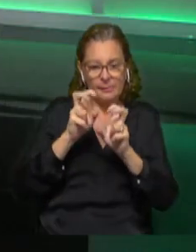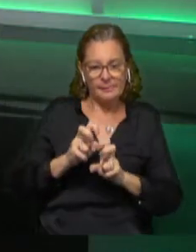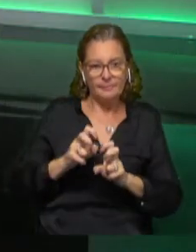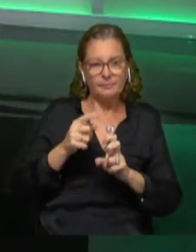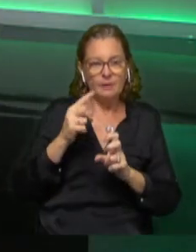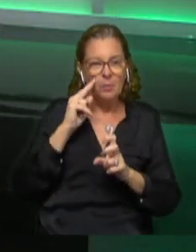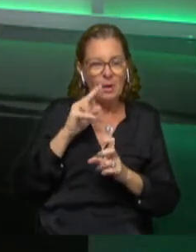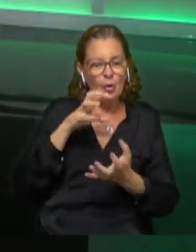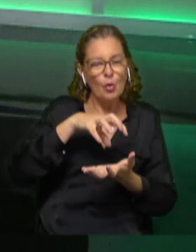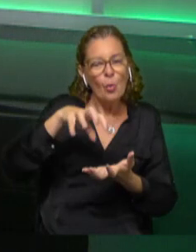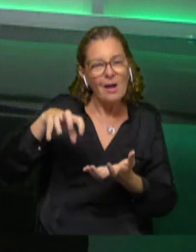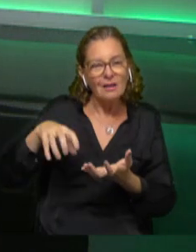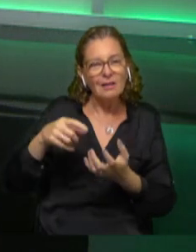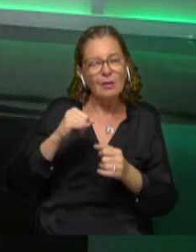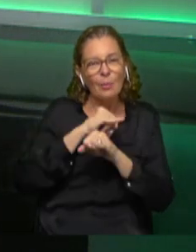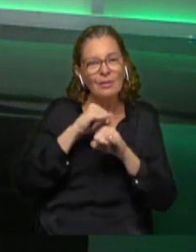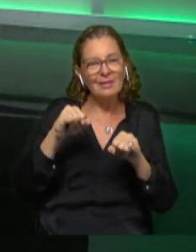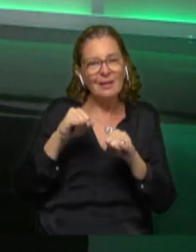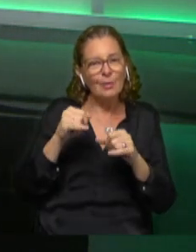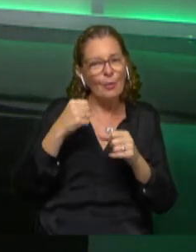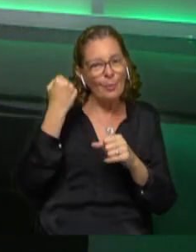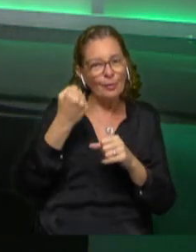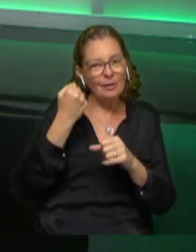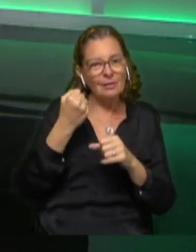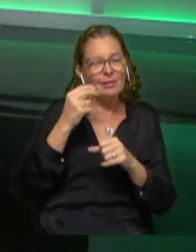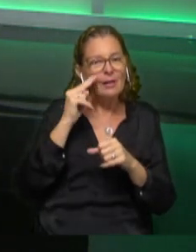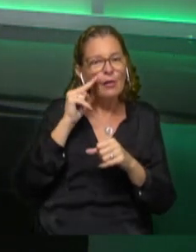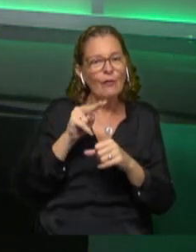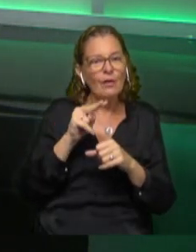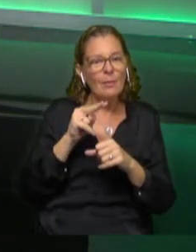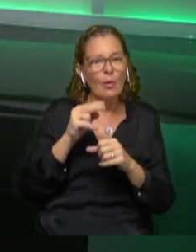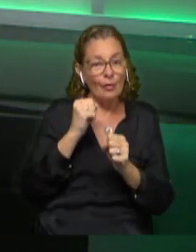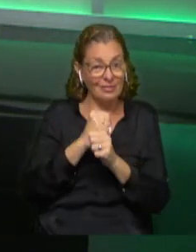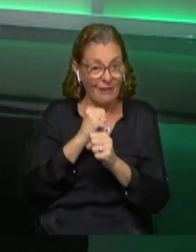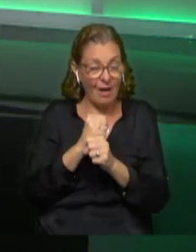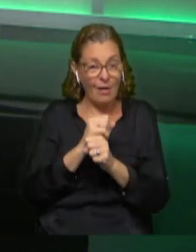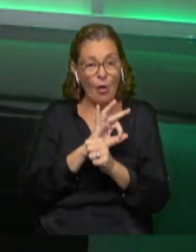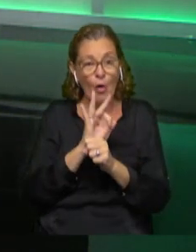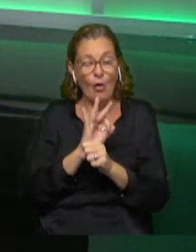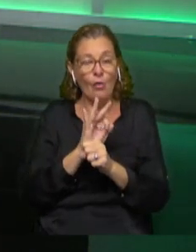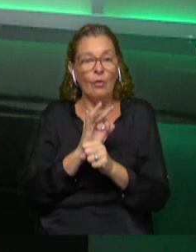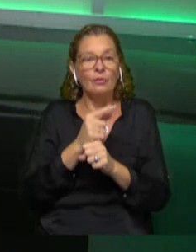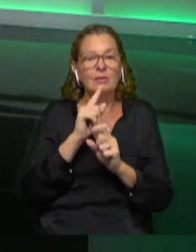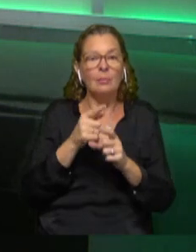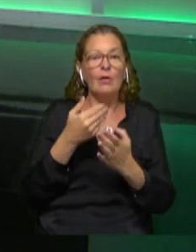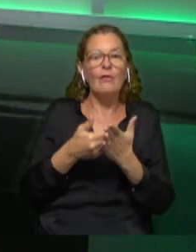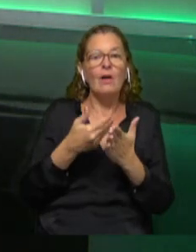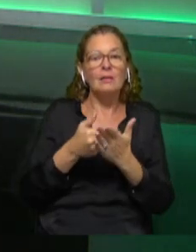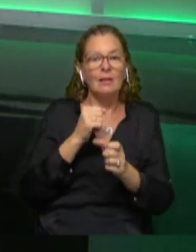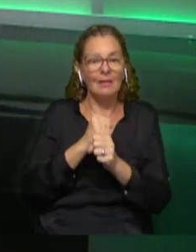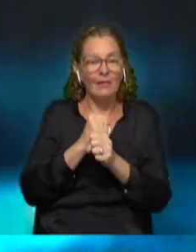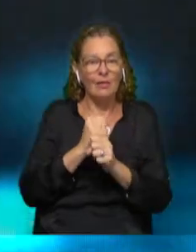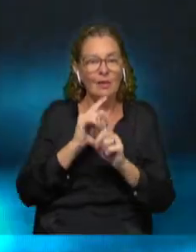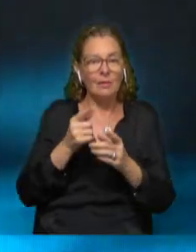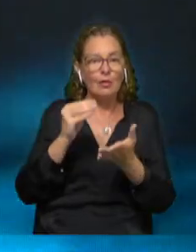desde el punto de vista geográfico, encierra heterogeneidades muy importantes, tanto si lo vemos en materia de empleo, de actividad, de desempleo, o también